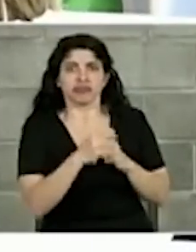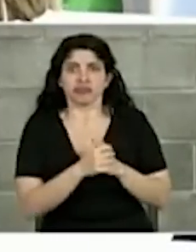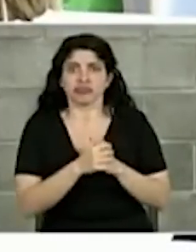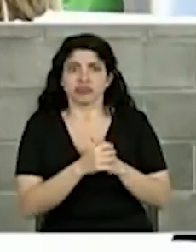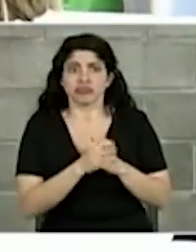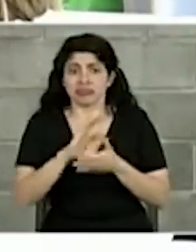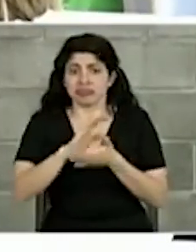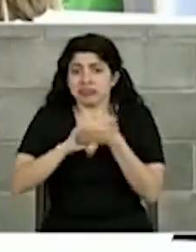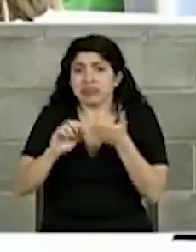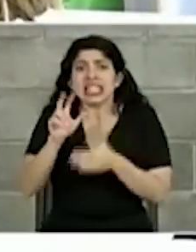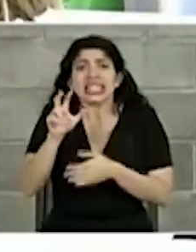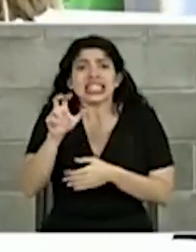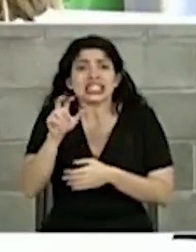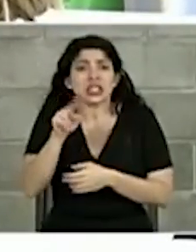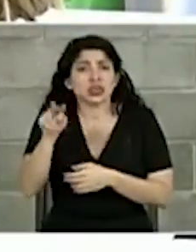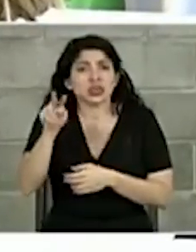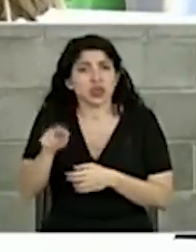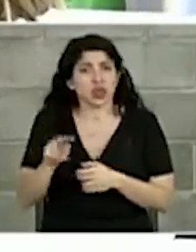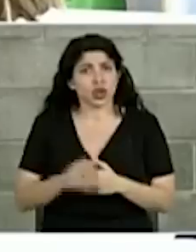pues será el equivalente de 300